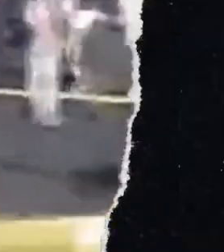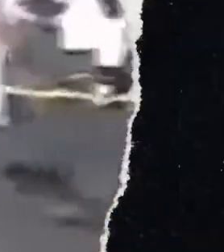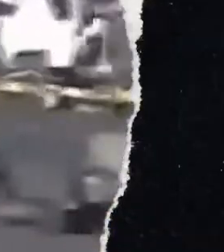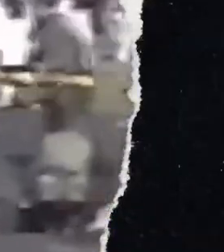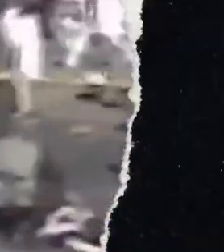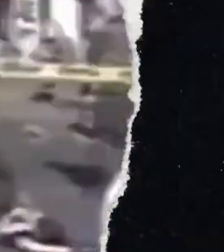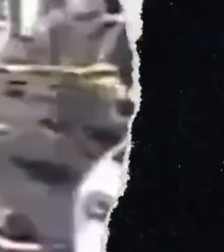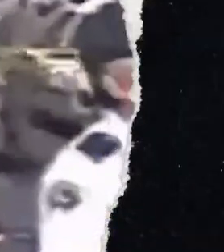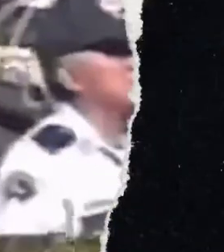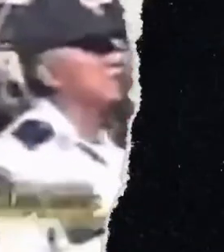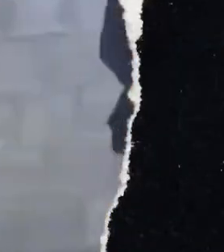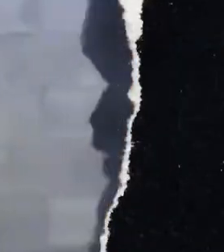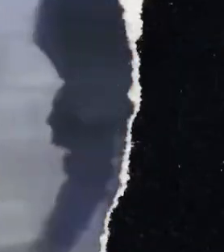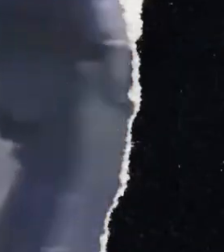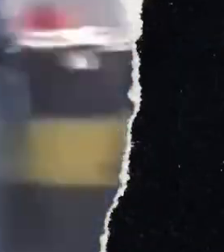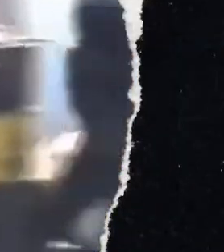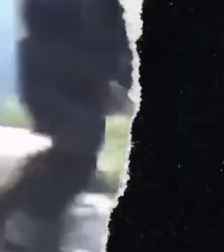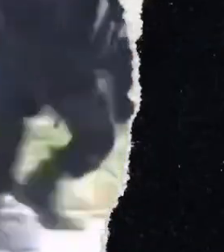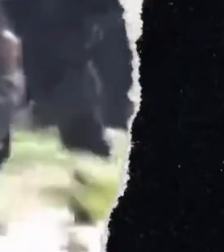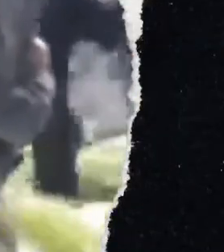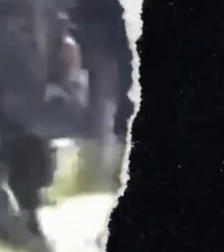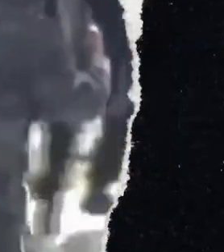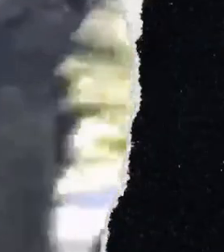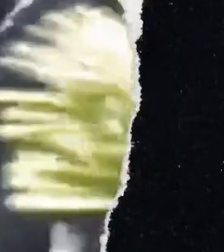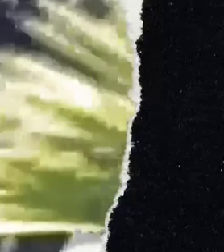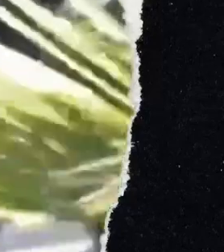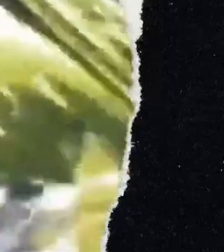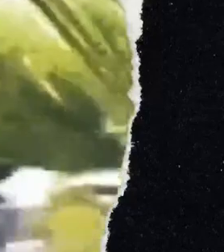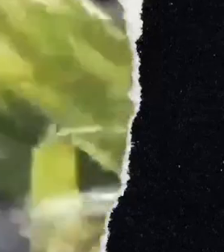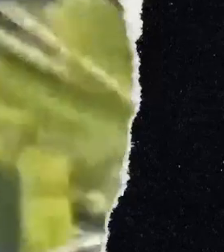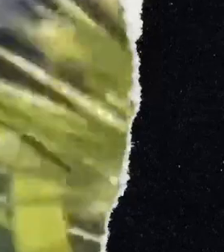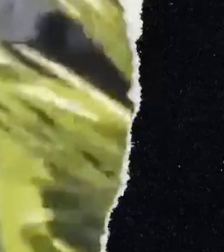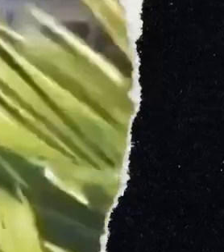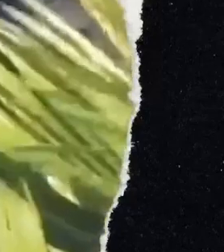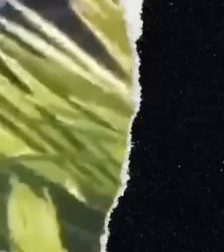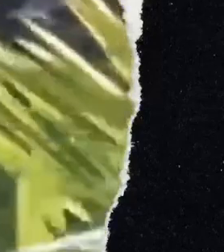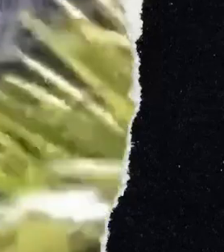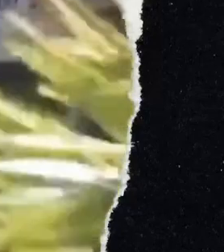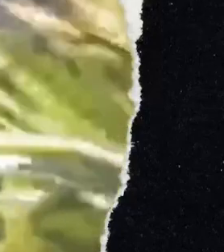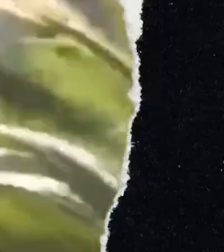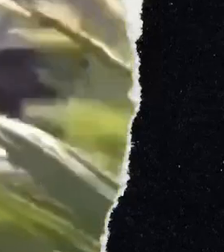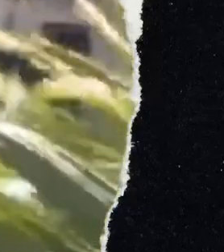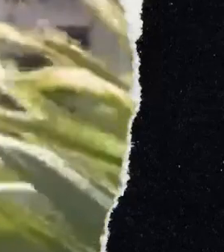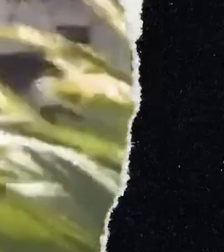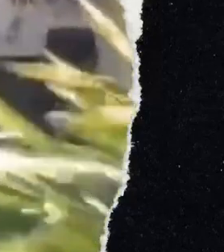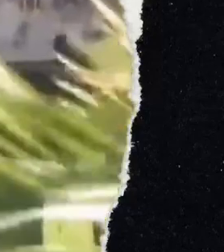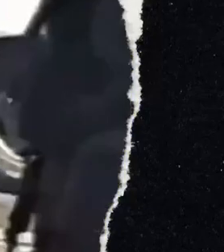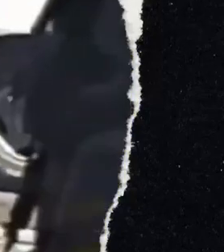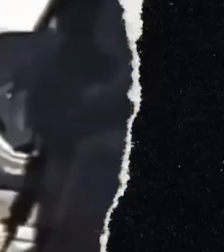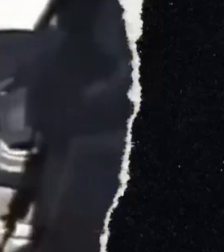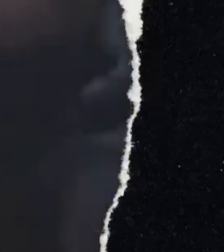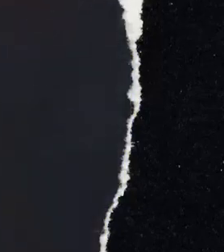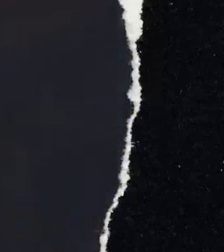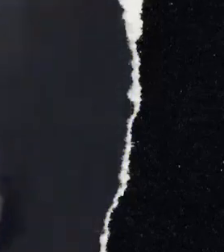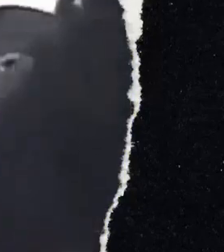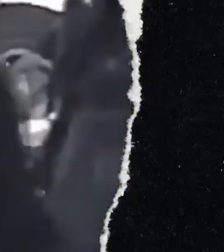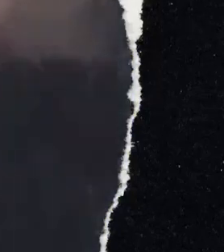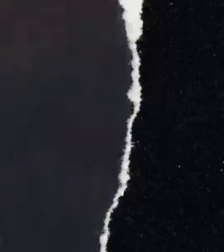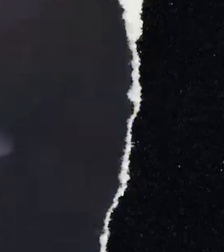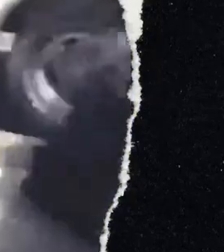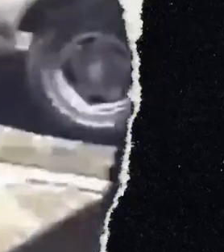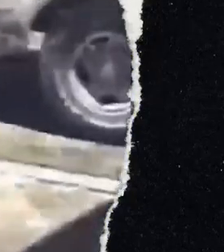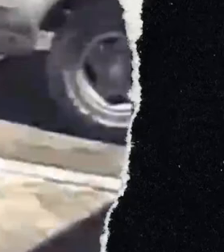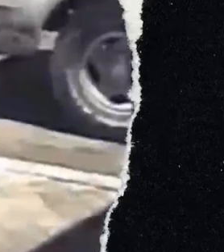Constitución no permitía la presencia del ejército y la marina en las calles. La mayoría de los medios y analistas no